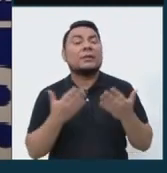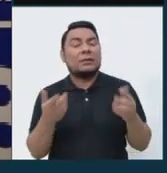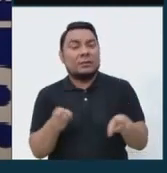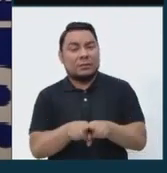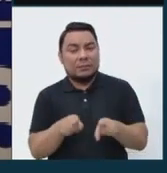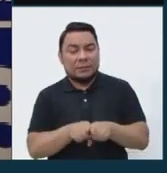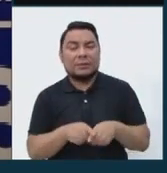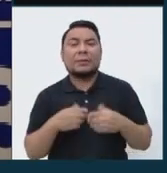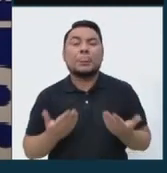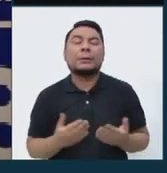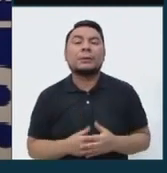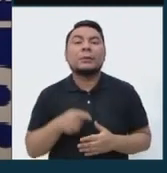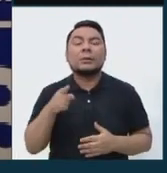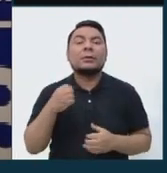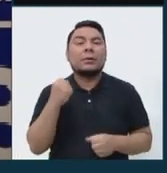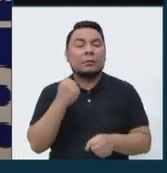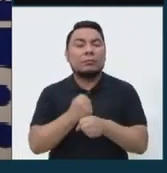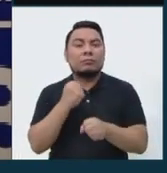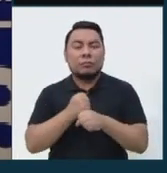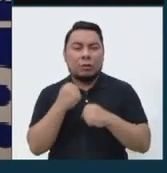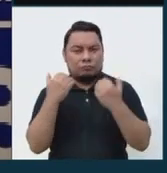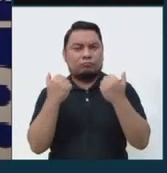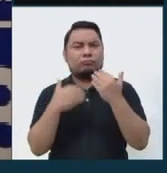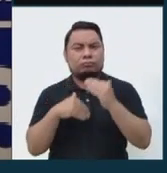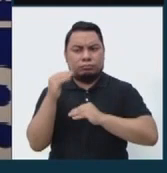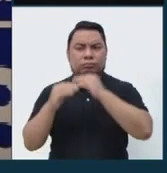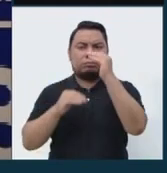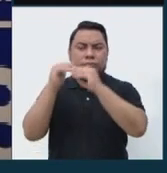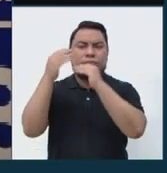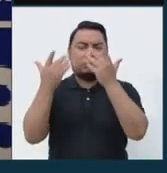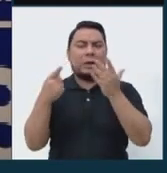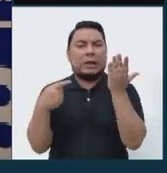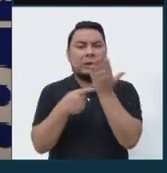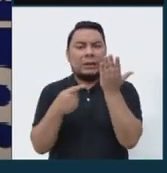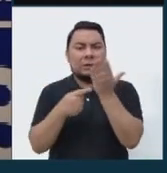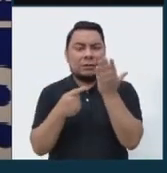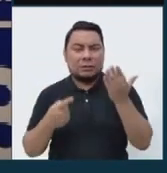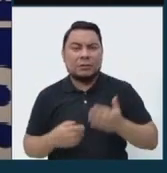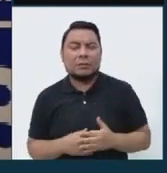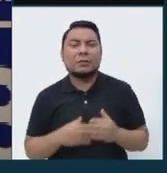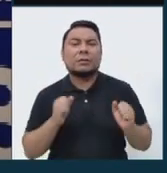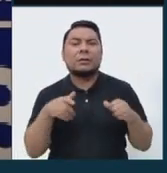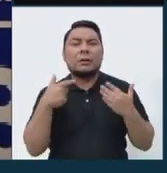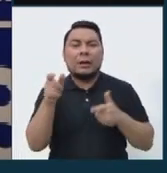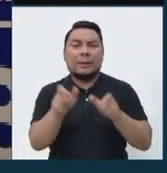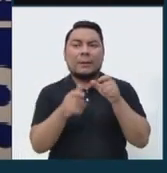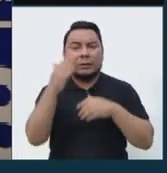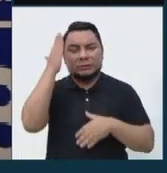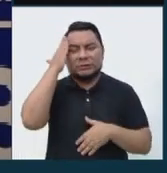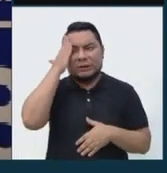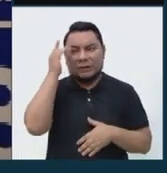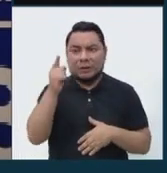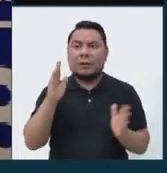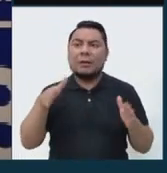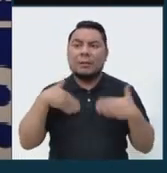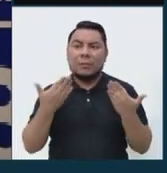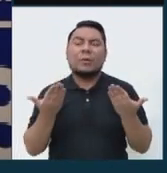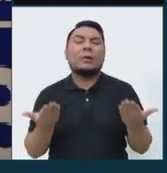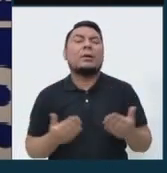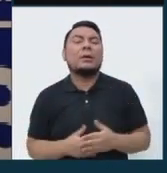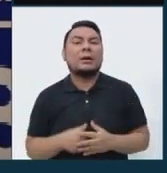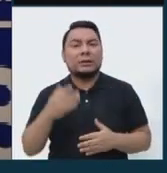con una potente infraestructura de tecnología y gente que sabe para poder, digamos,